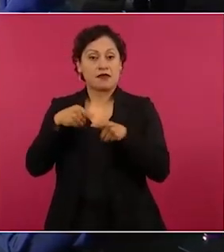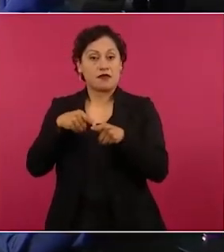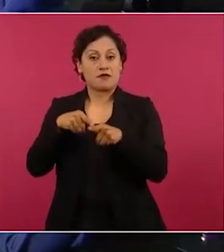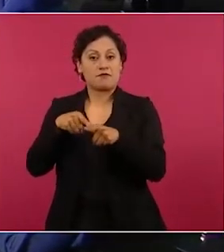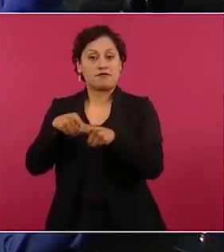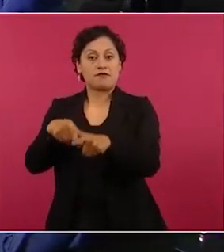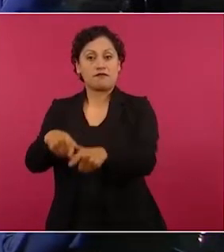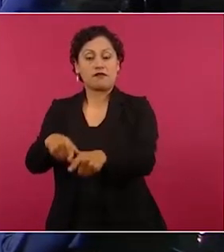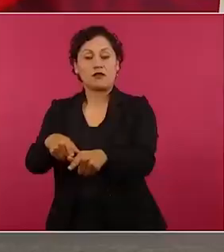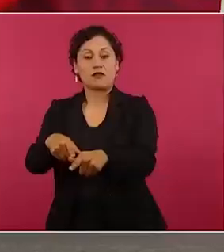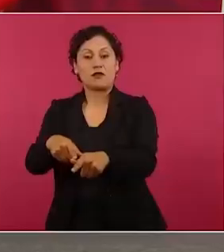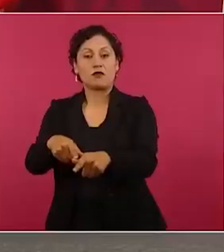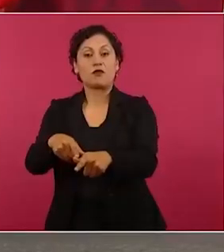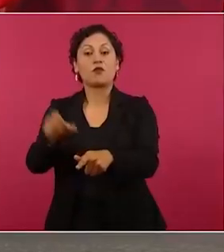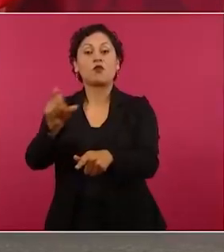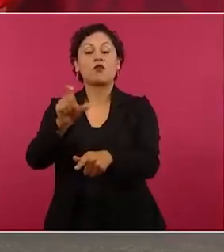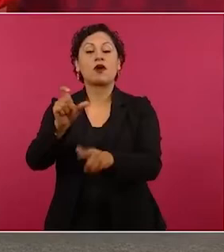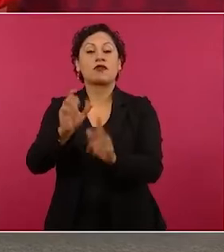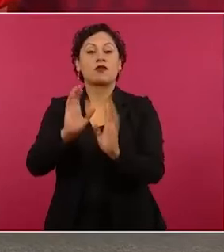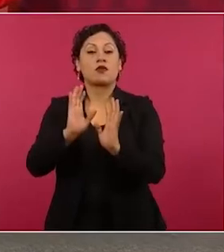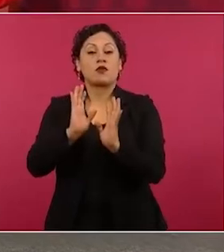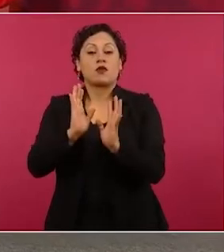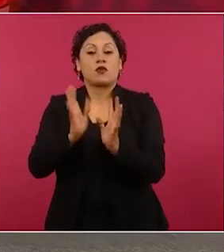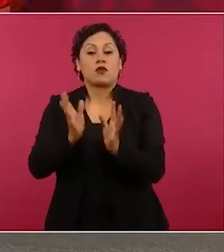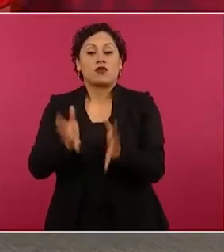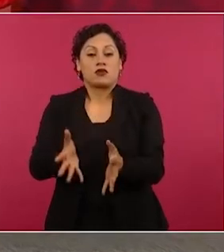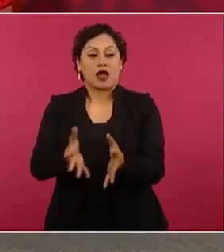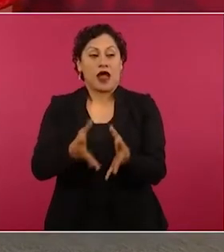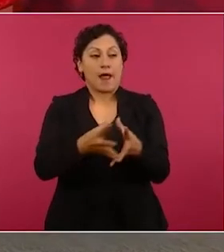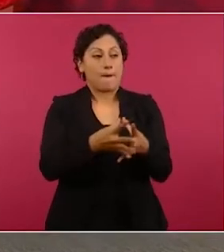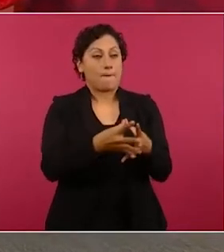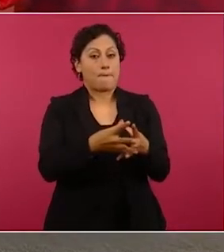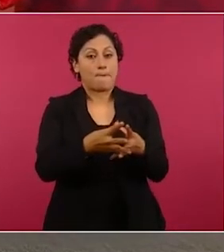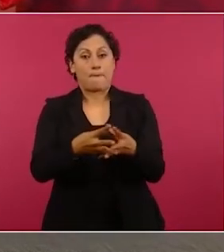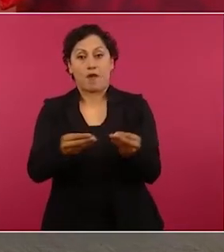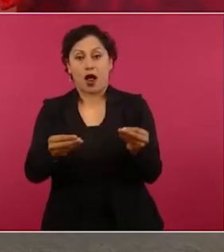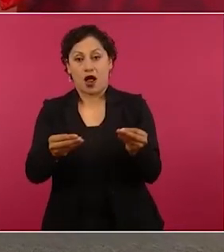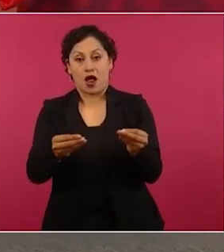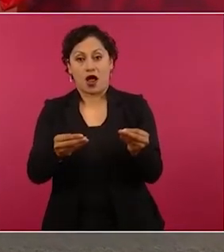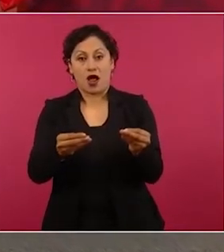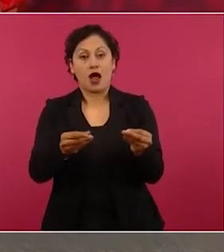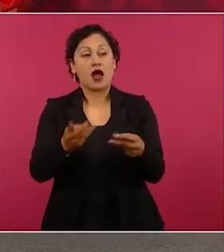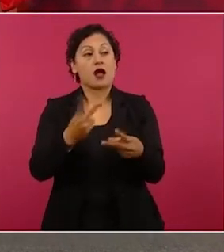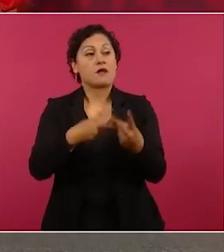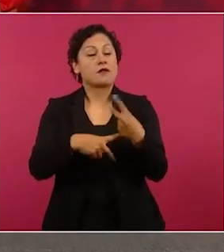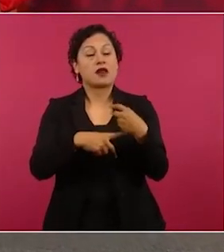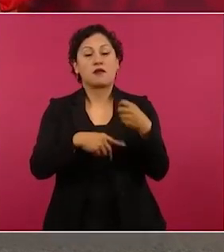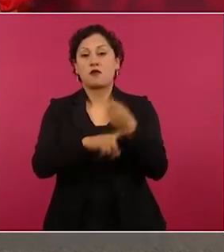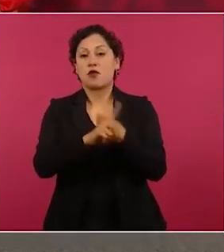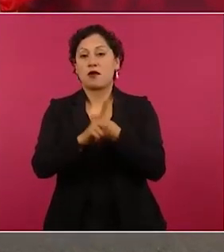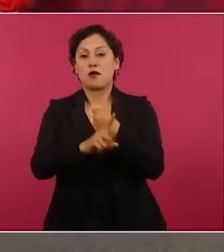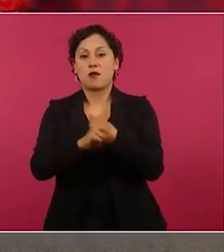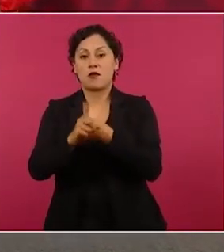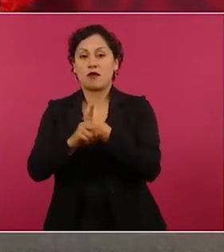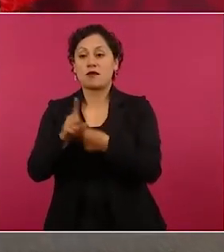de que ya se sabía de que habían desaparecido y que se generó un escándalo, todavía estaban vivos